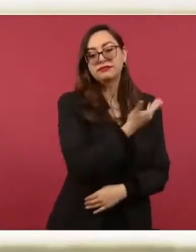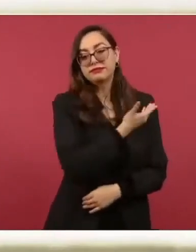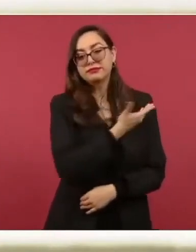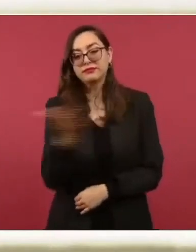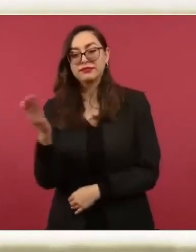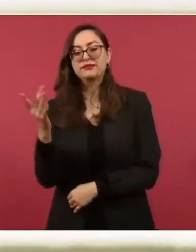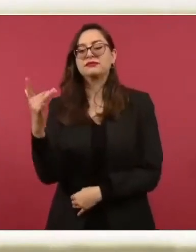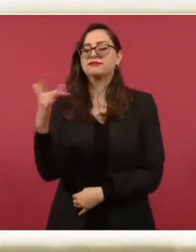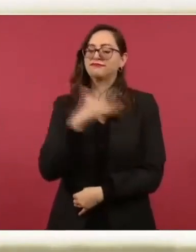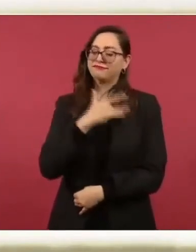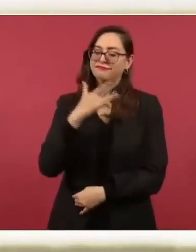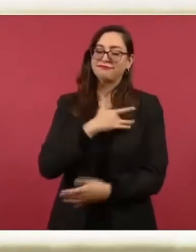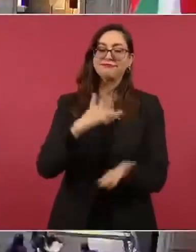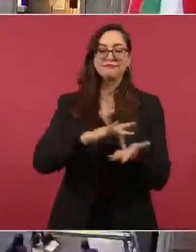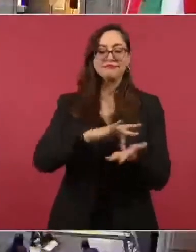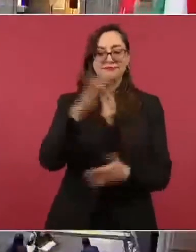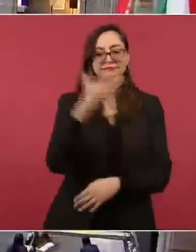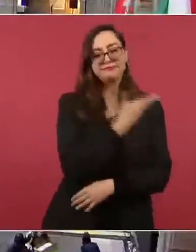Muchas gracias.